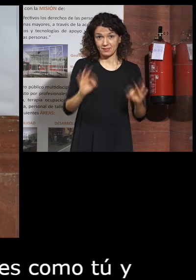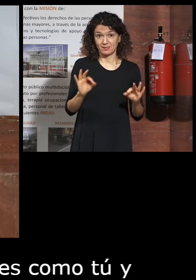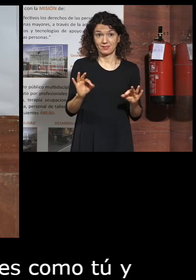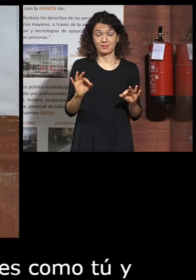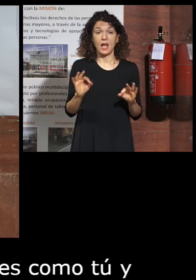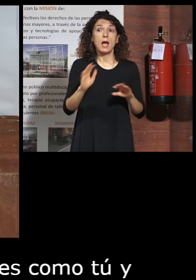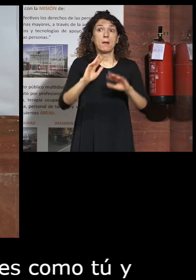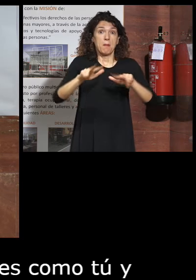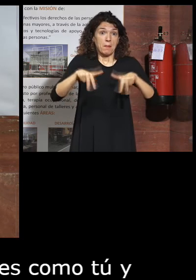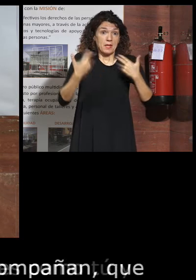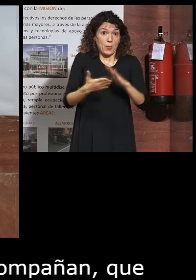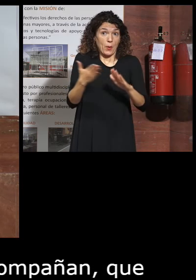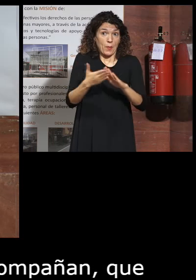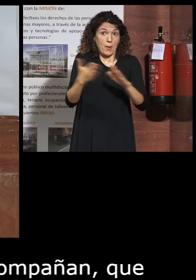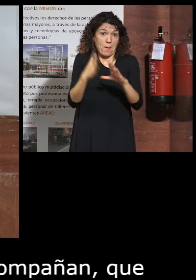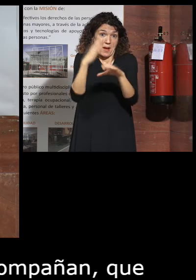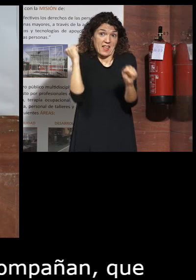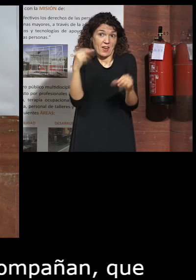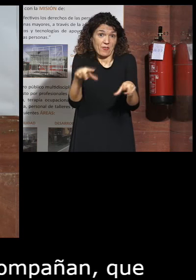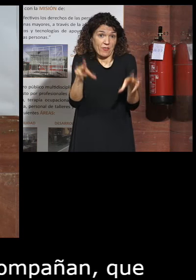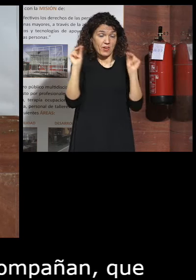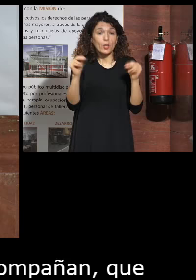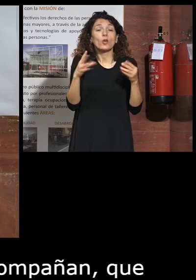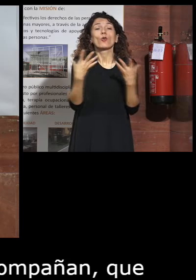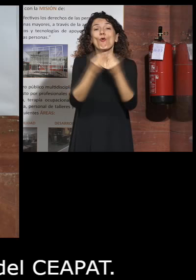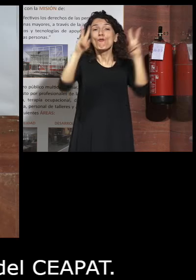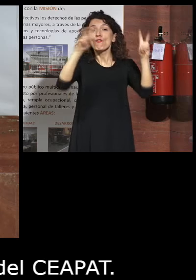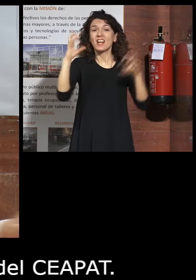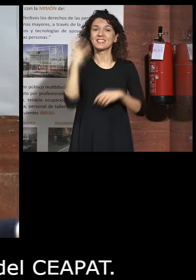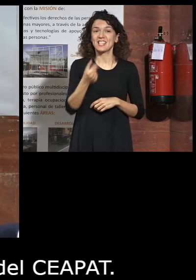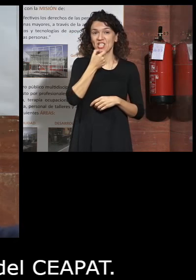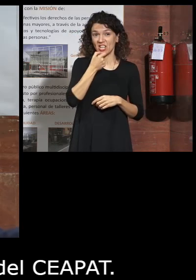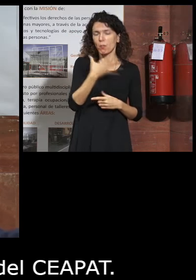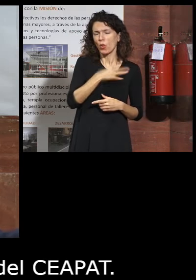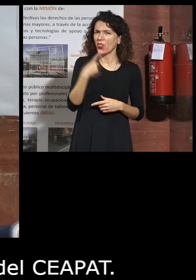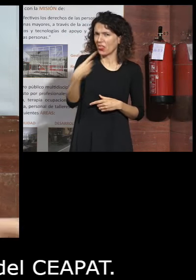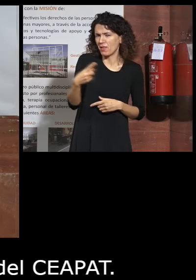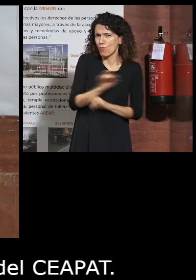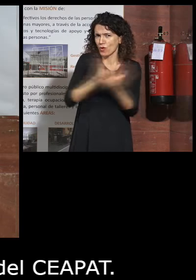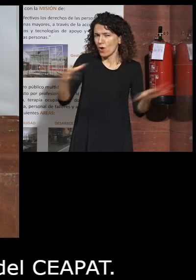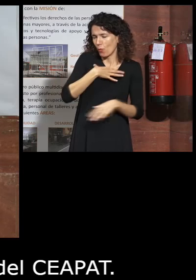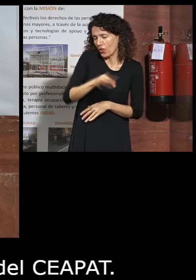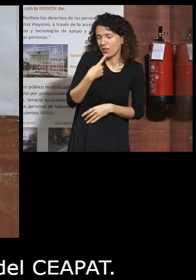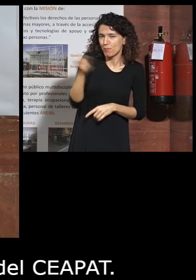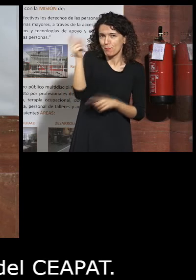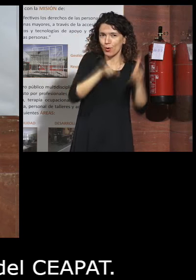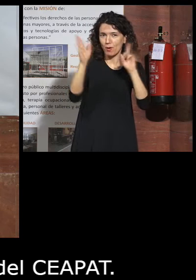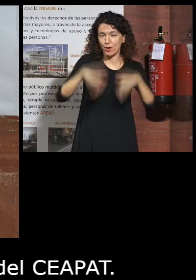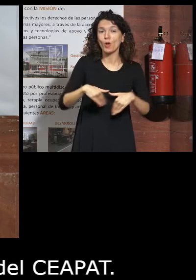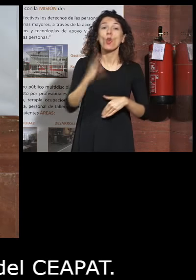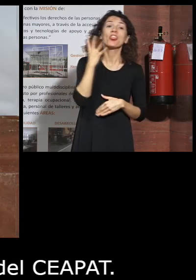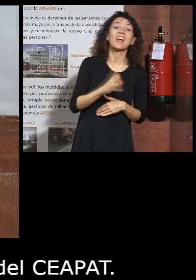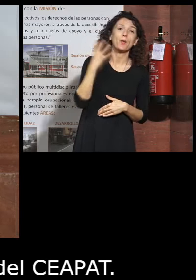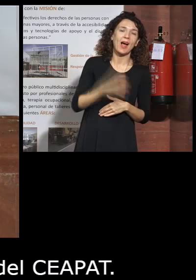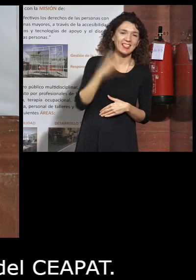me va a permitir acabar embajador no con una frase de Shakespeare que la podría haber dicho perfectamente sino de Cervantes que